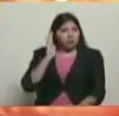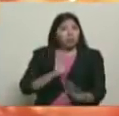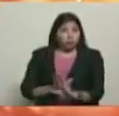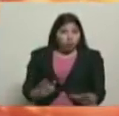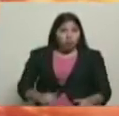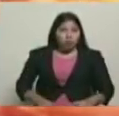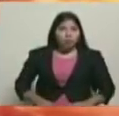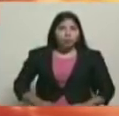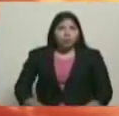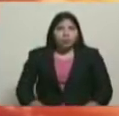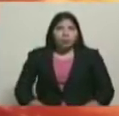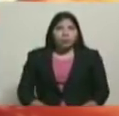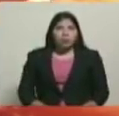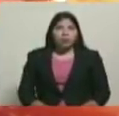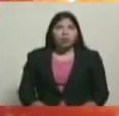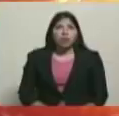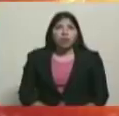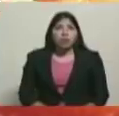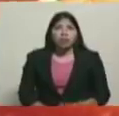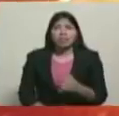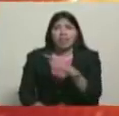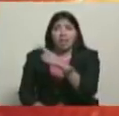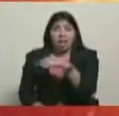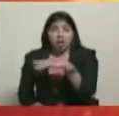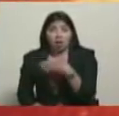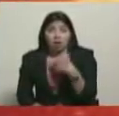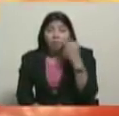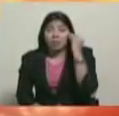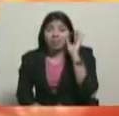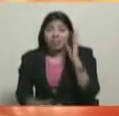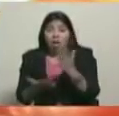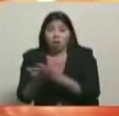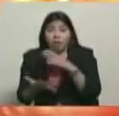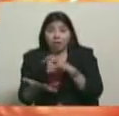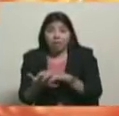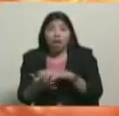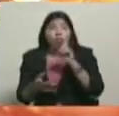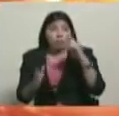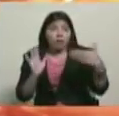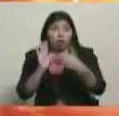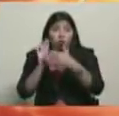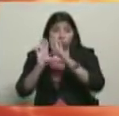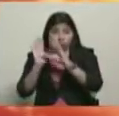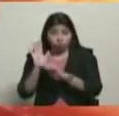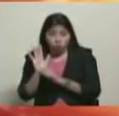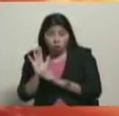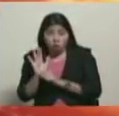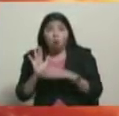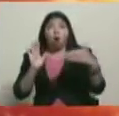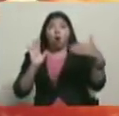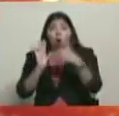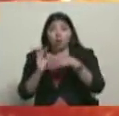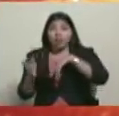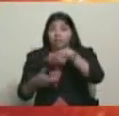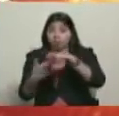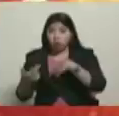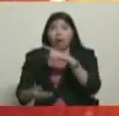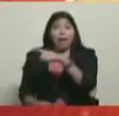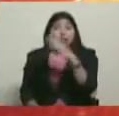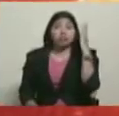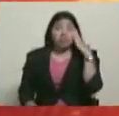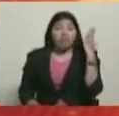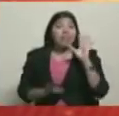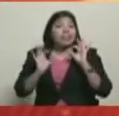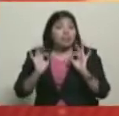quienes se alzaron golpes de Estado contra el presidente y contra la Constitución y contra la Revolución Bolivariana sepan lo que están haciendo.